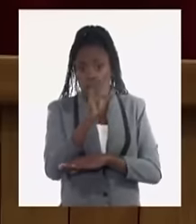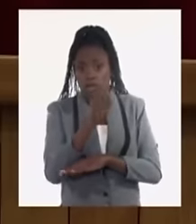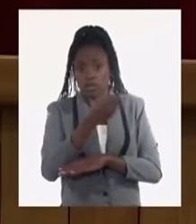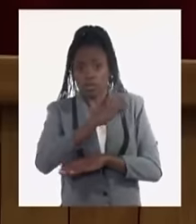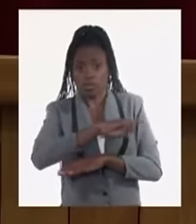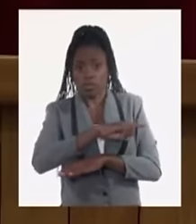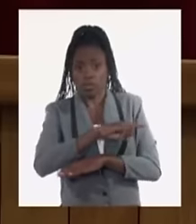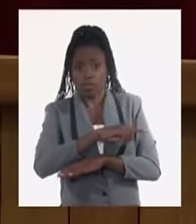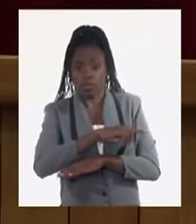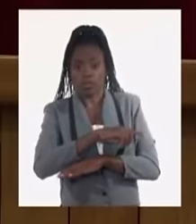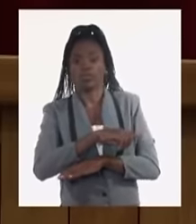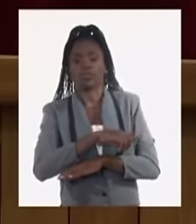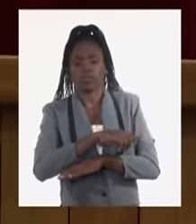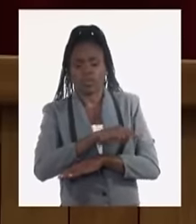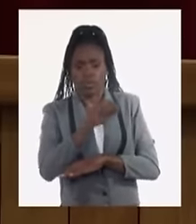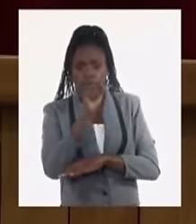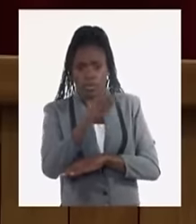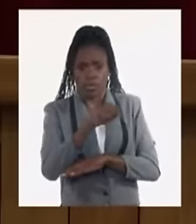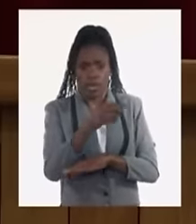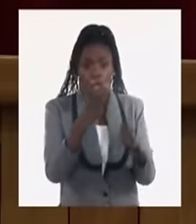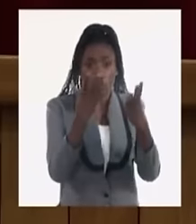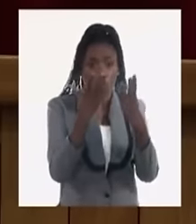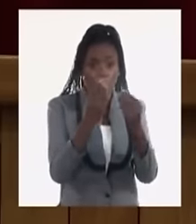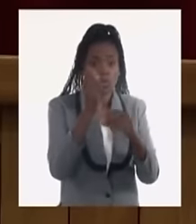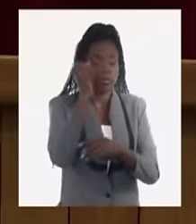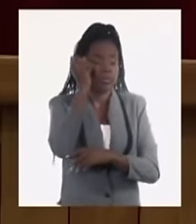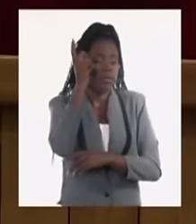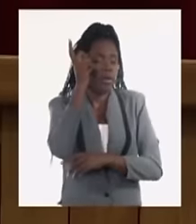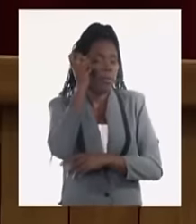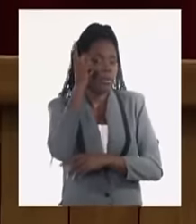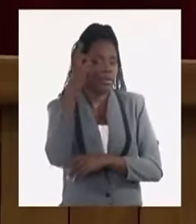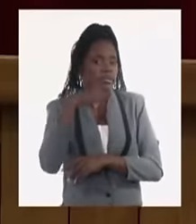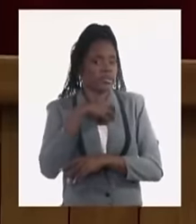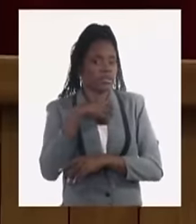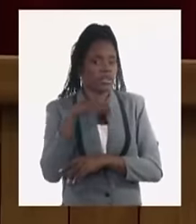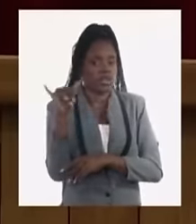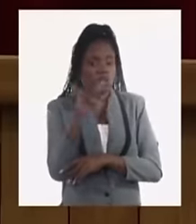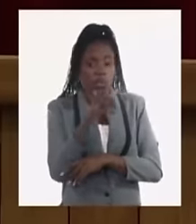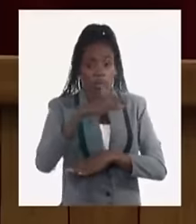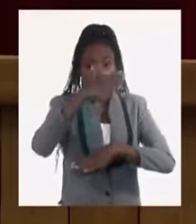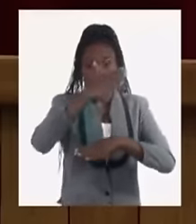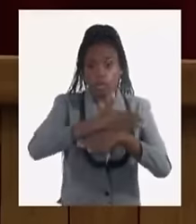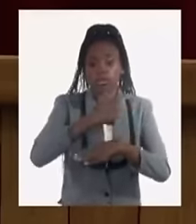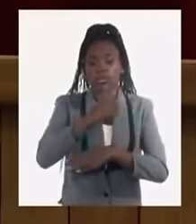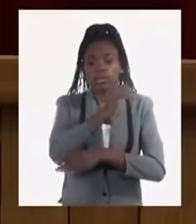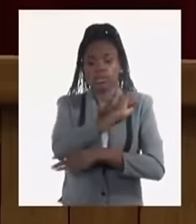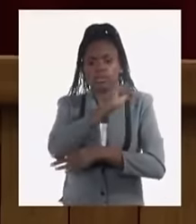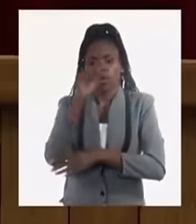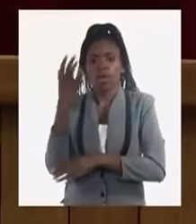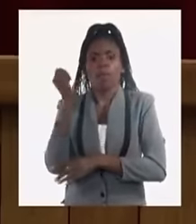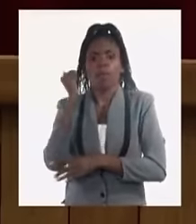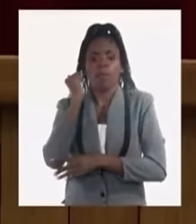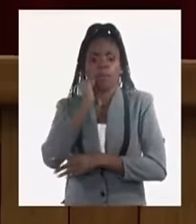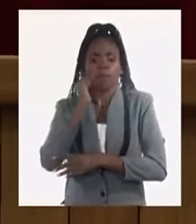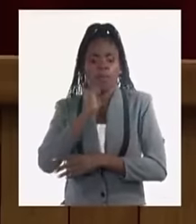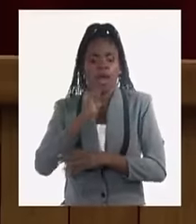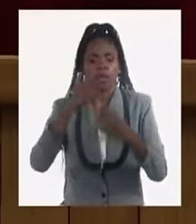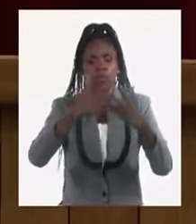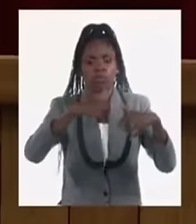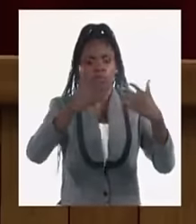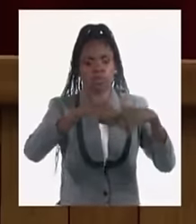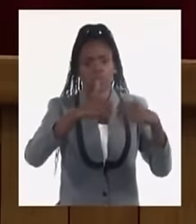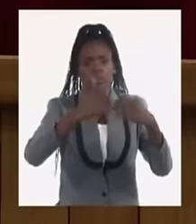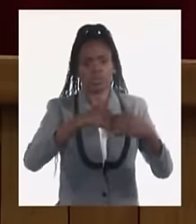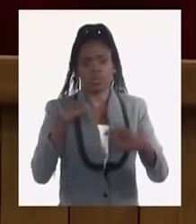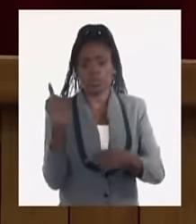donde hay muchas experiencias donde con estas mismas limitaciones se han logrado mayores producciones y rendimientos.